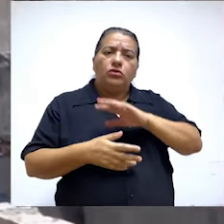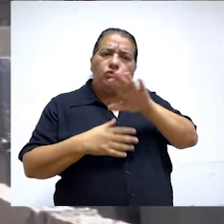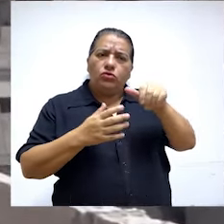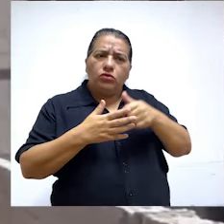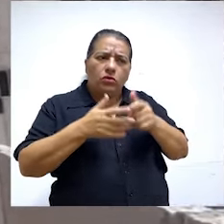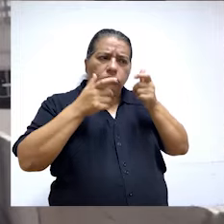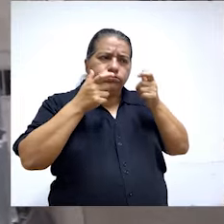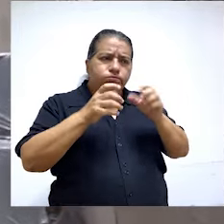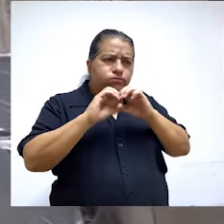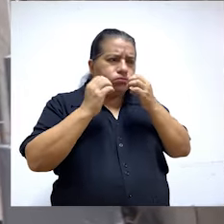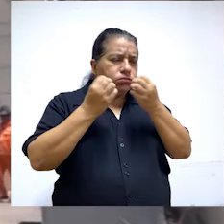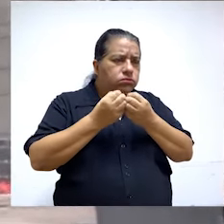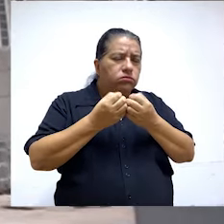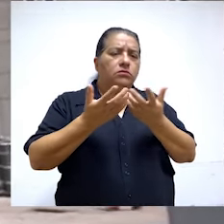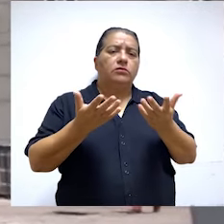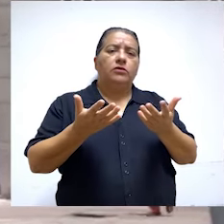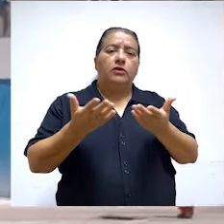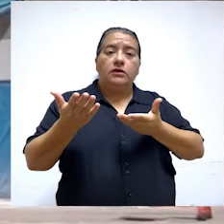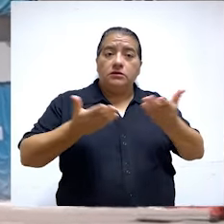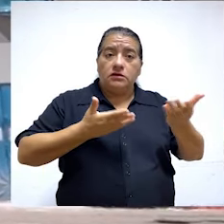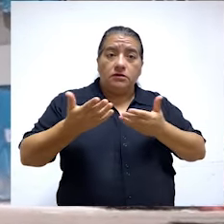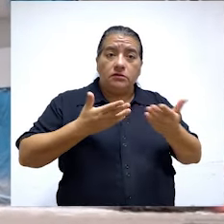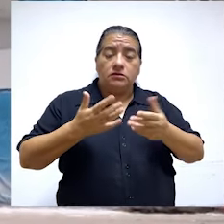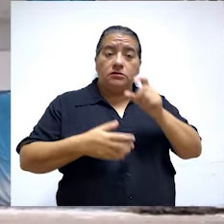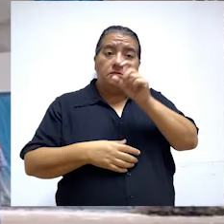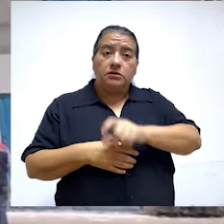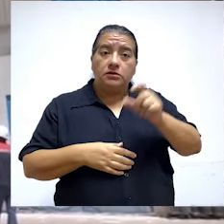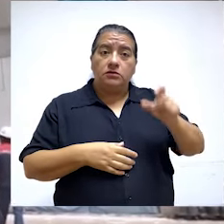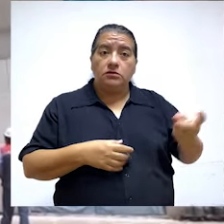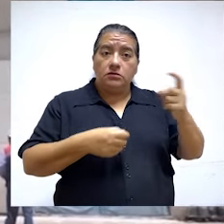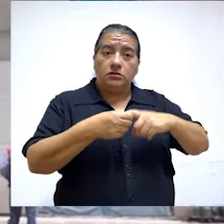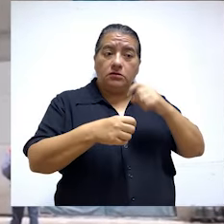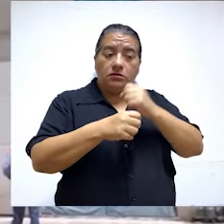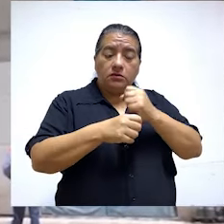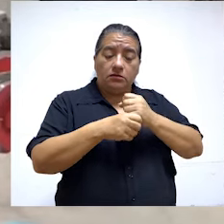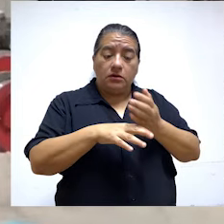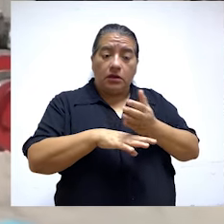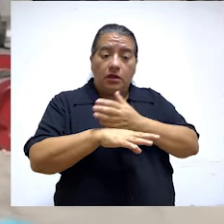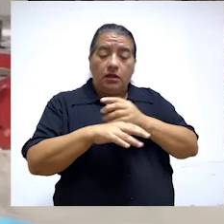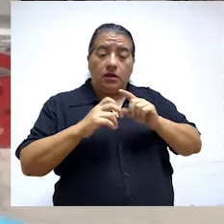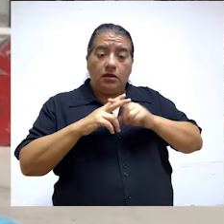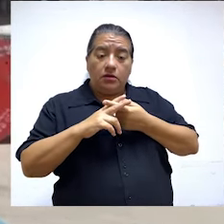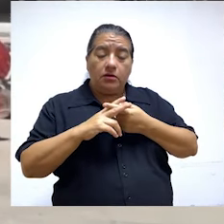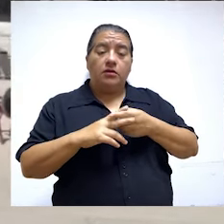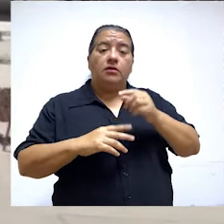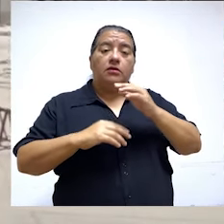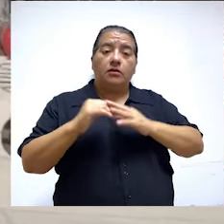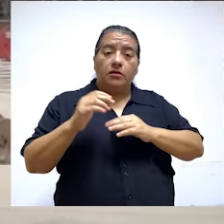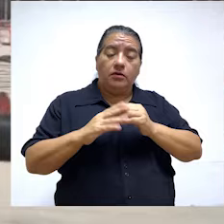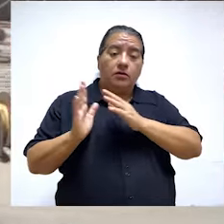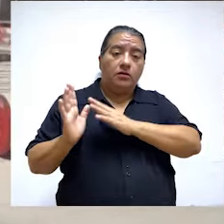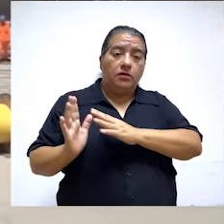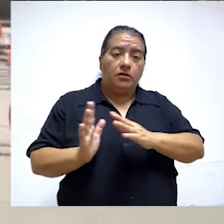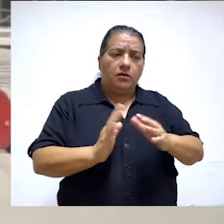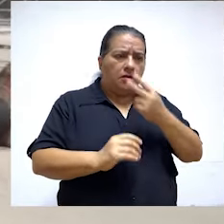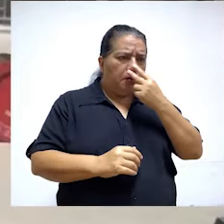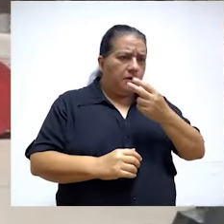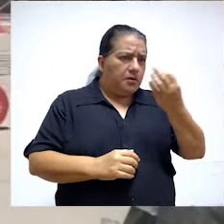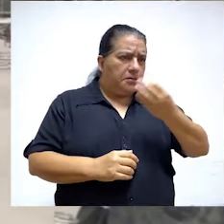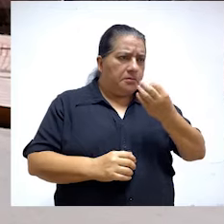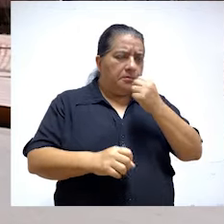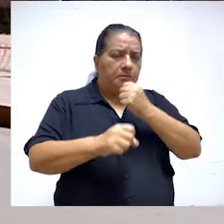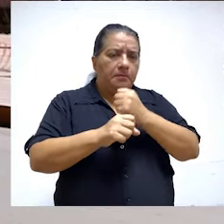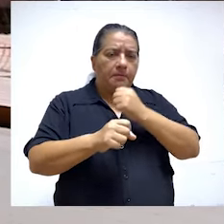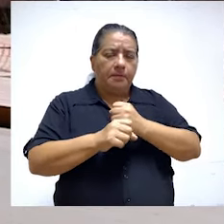entidades cautelen la provisión necesaria de bienes, servicios y personal previo al inicio y ejecución física. Respecto a la calidad,